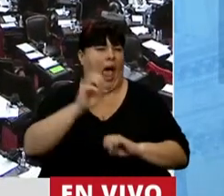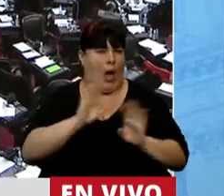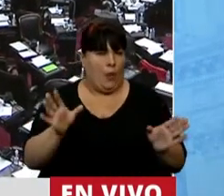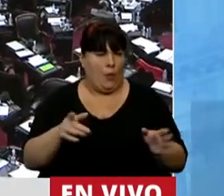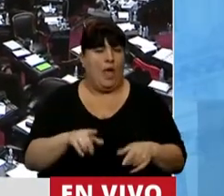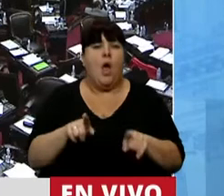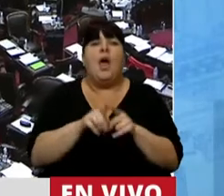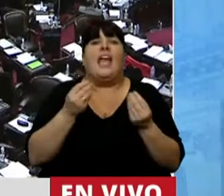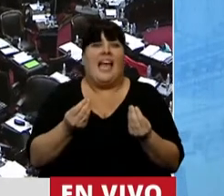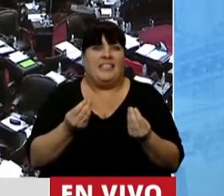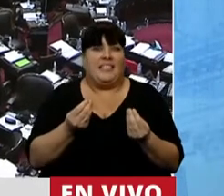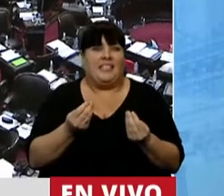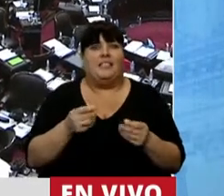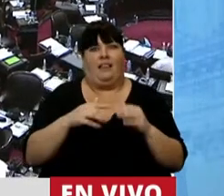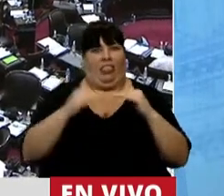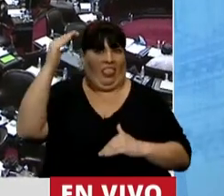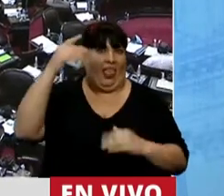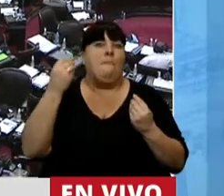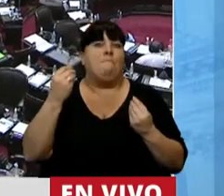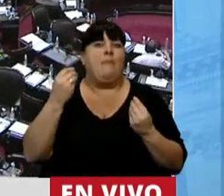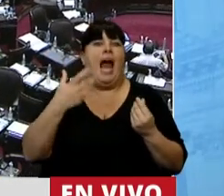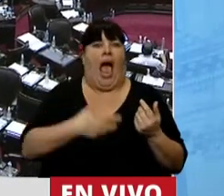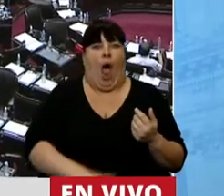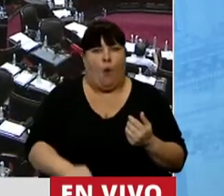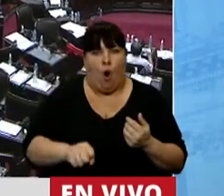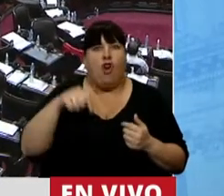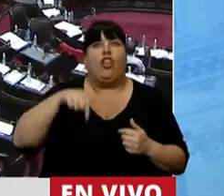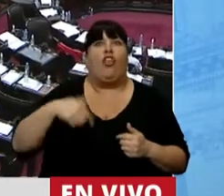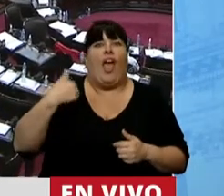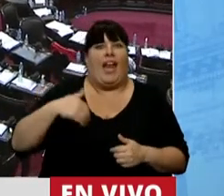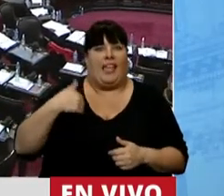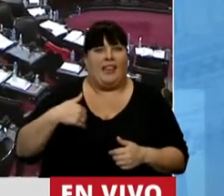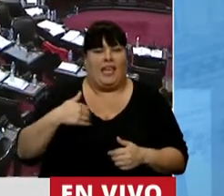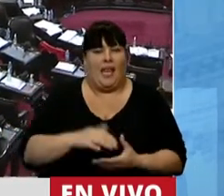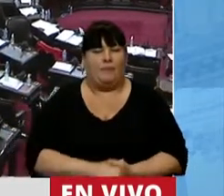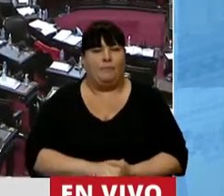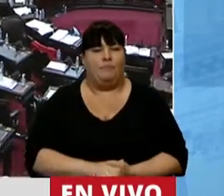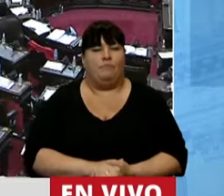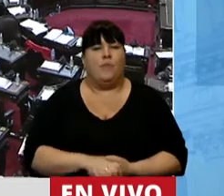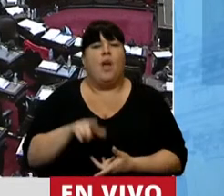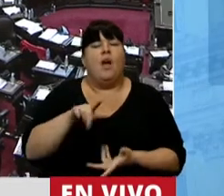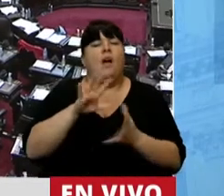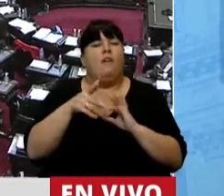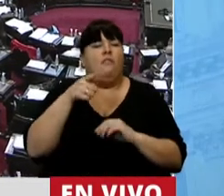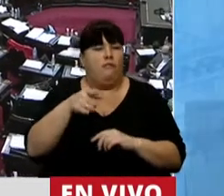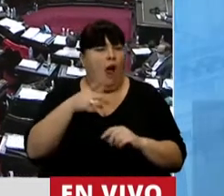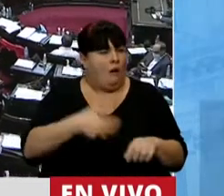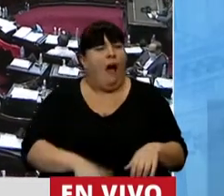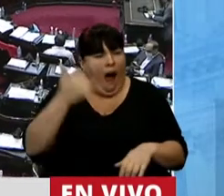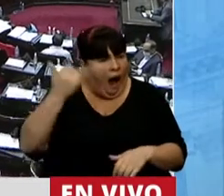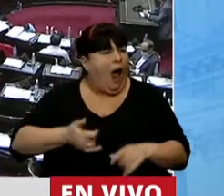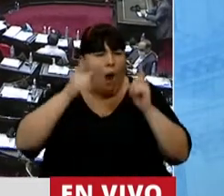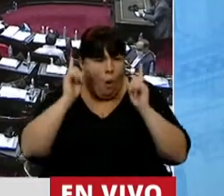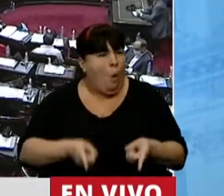como lo es el desigual acceso al aborto en nuestro país. Una práctica que de todos modos